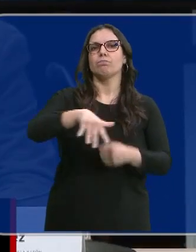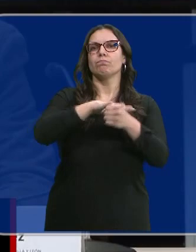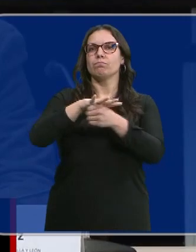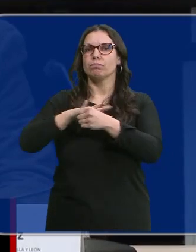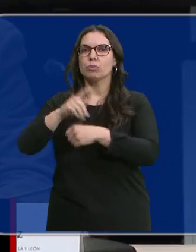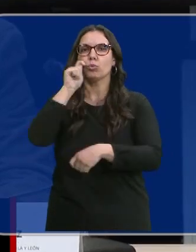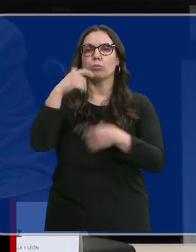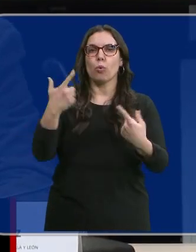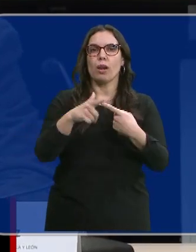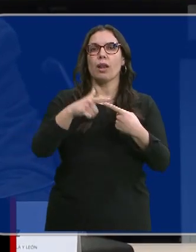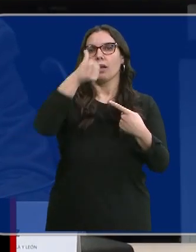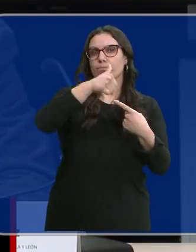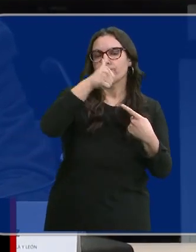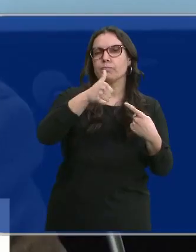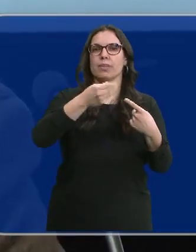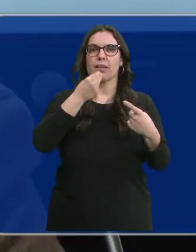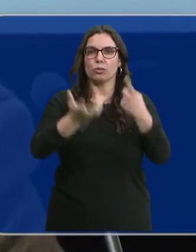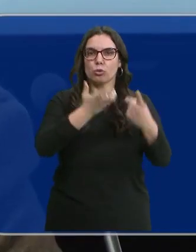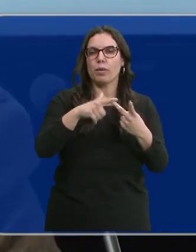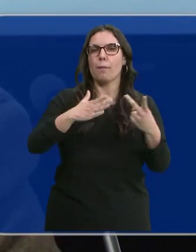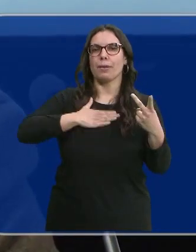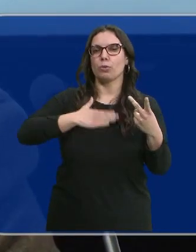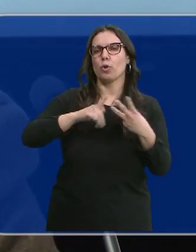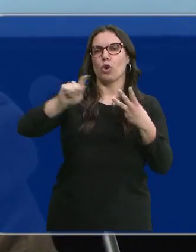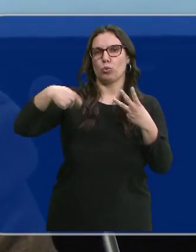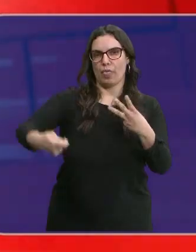gastronomía y el vino, el patrimonio y la naturaleza.